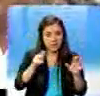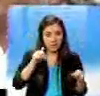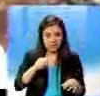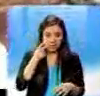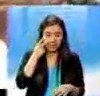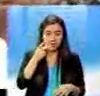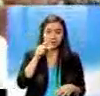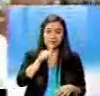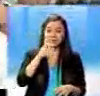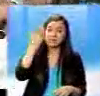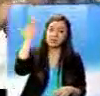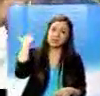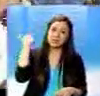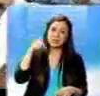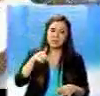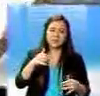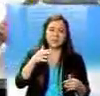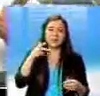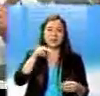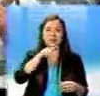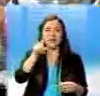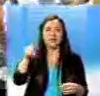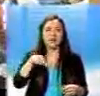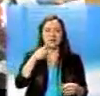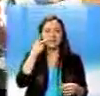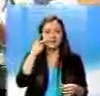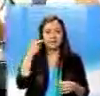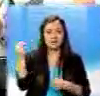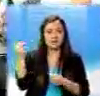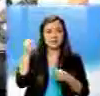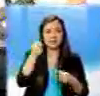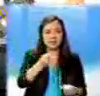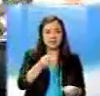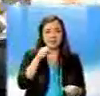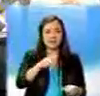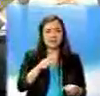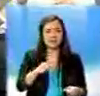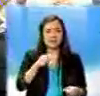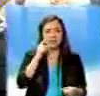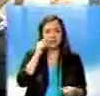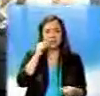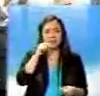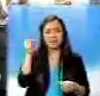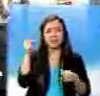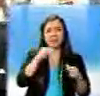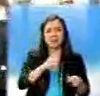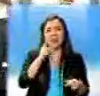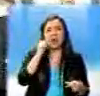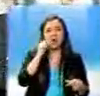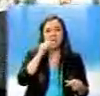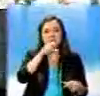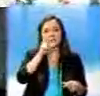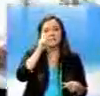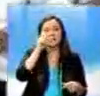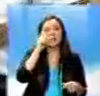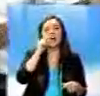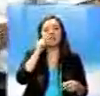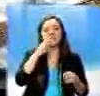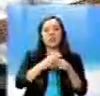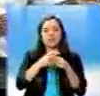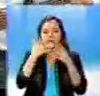entregar este instrumento a César, perdón, a César, quiero agradecerle a César.